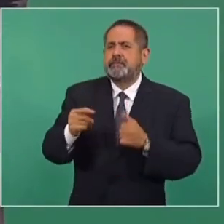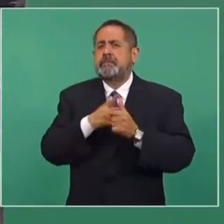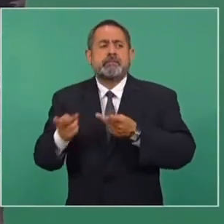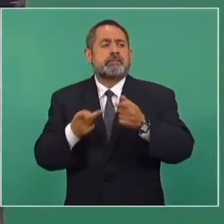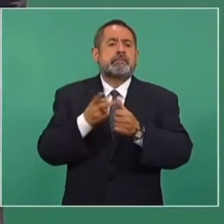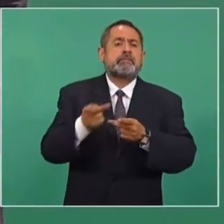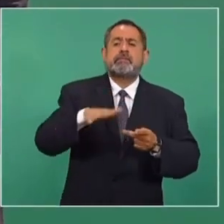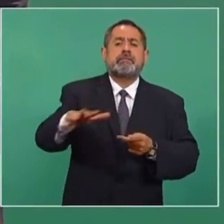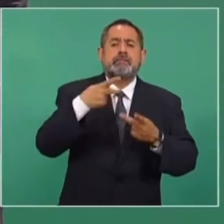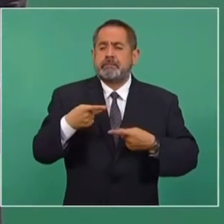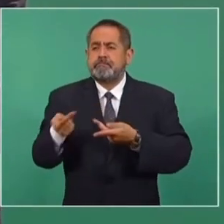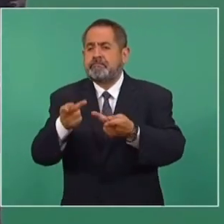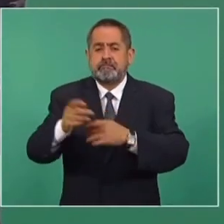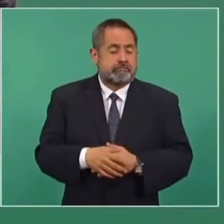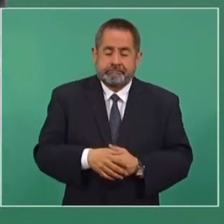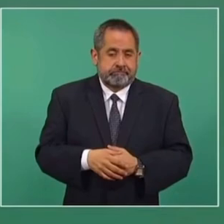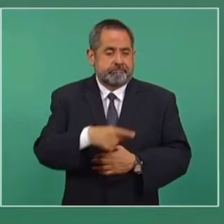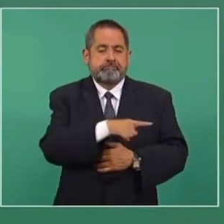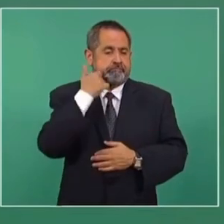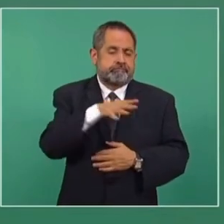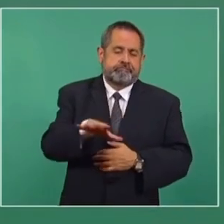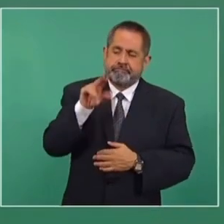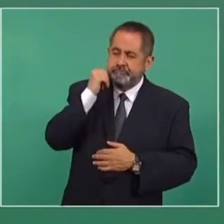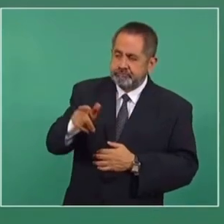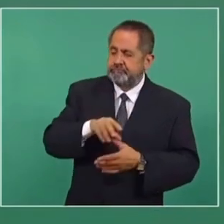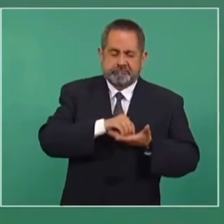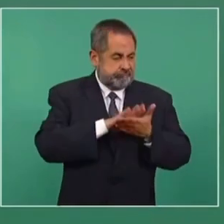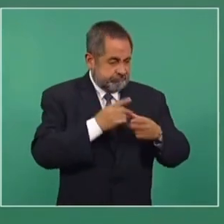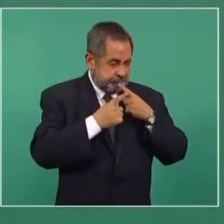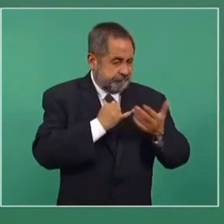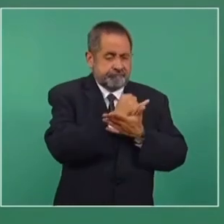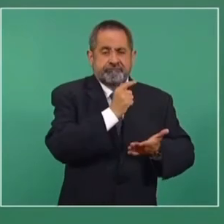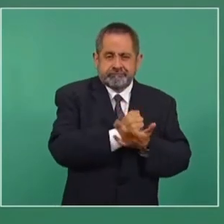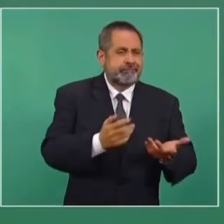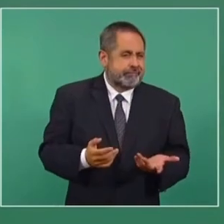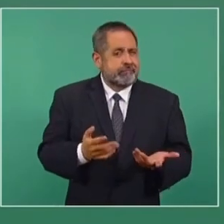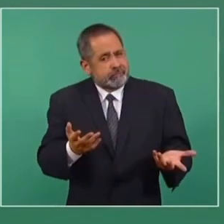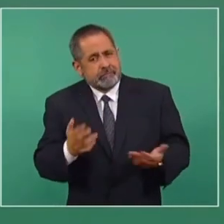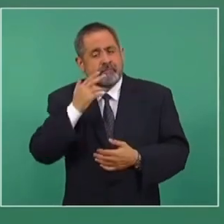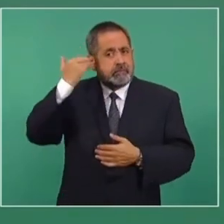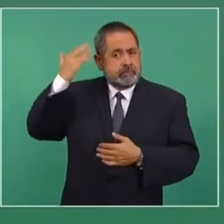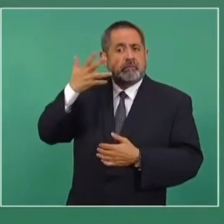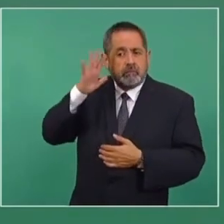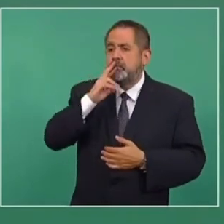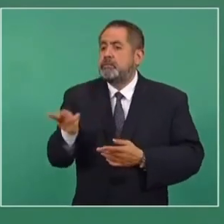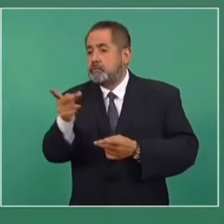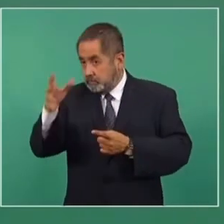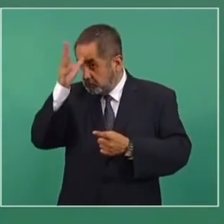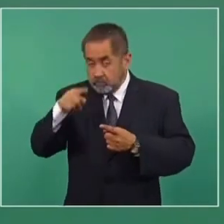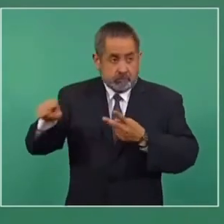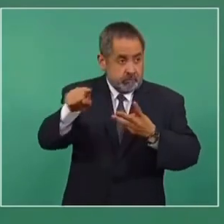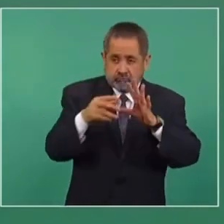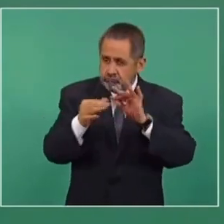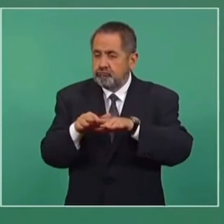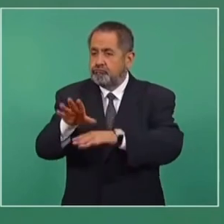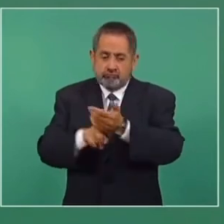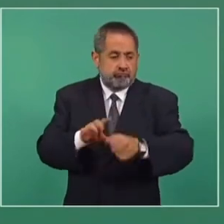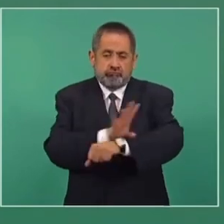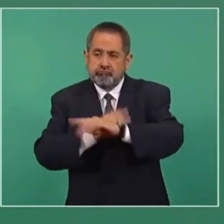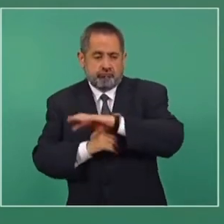consulta y lo negaron. Era para preguntarle a gente, ¿estás de acuerdo? Que se